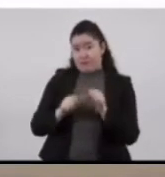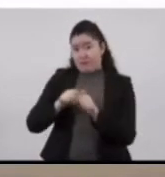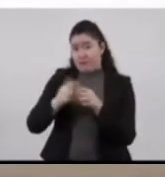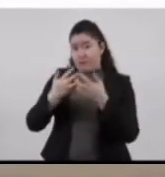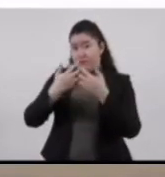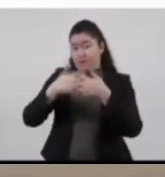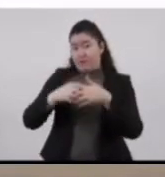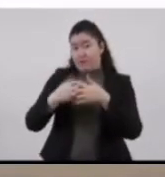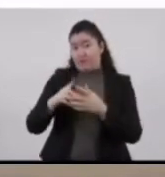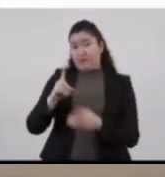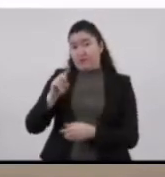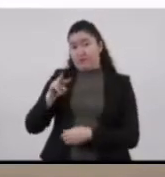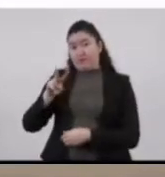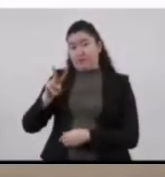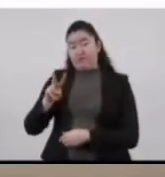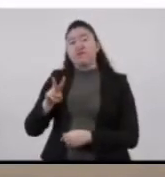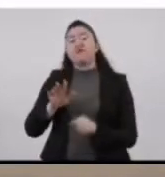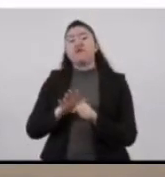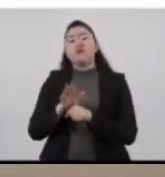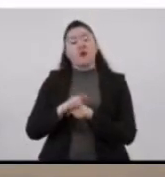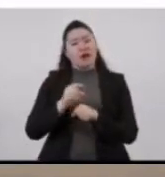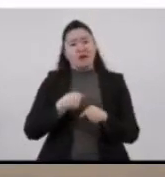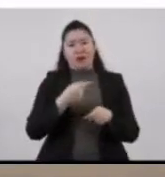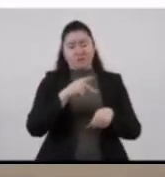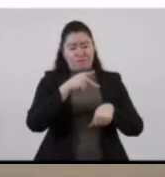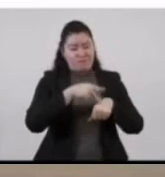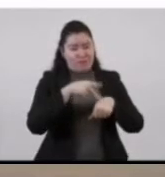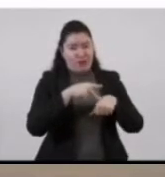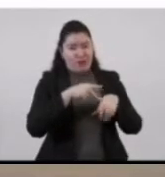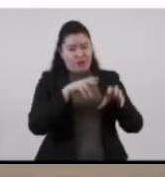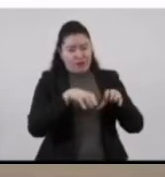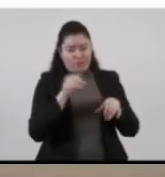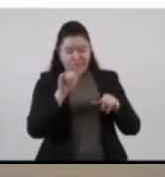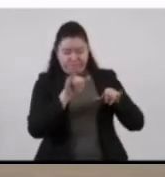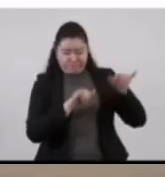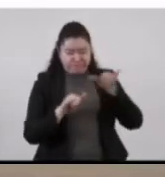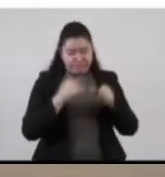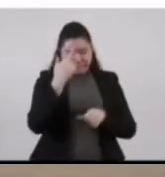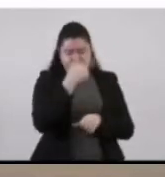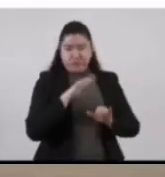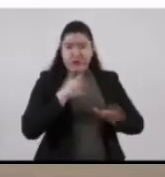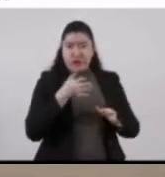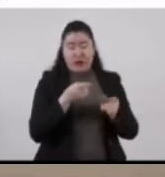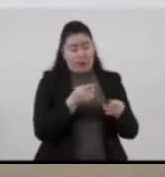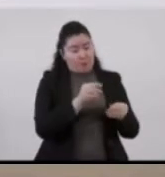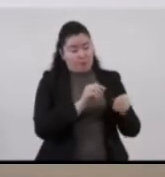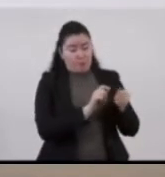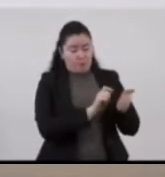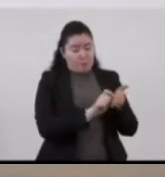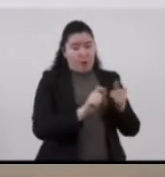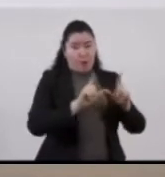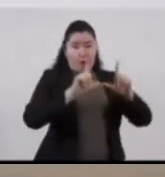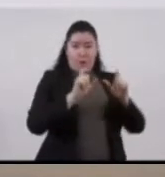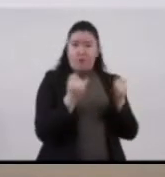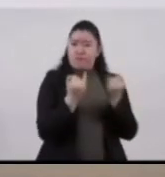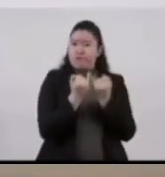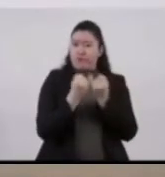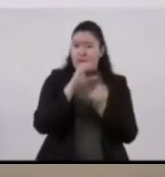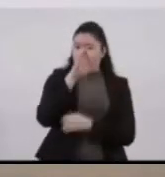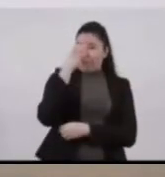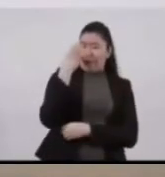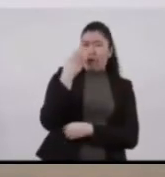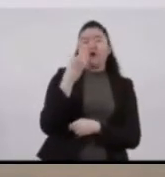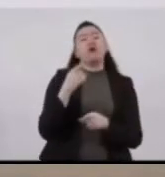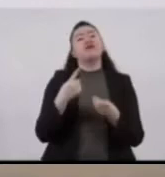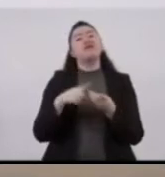pruebas de concreto adicionales en cabezal y columnas laterales, las cuales fueron etiquetadas y fotografiadas por la